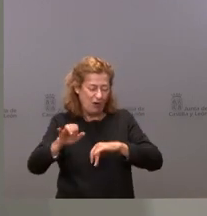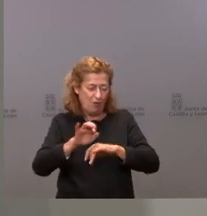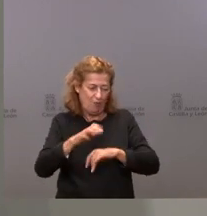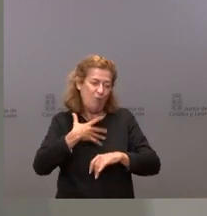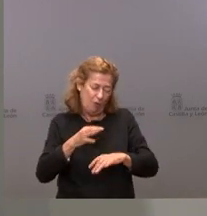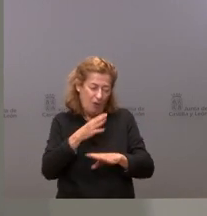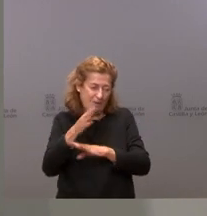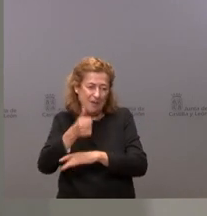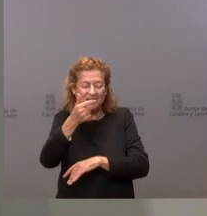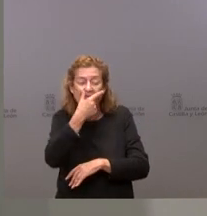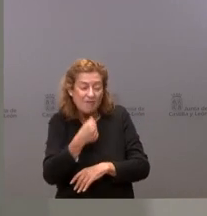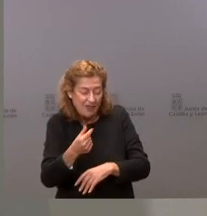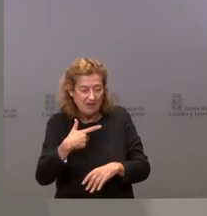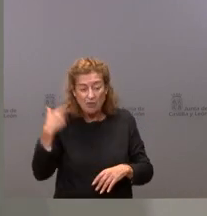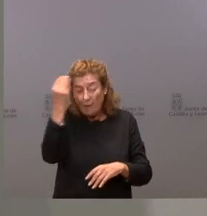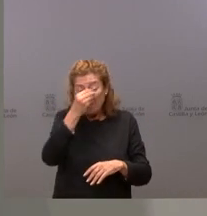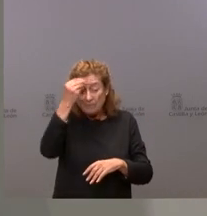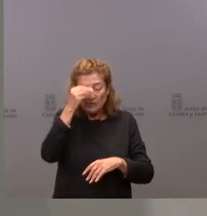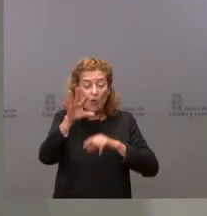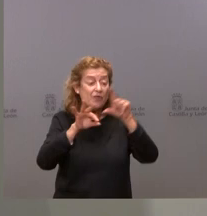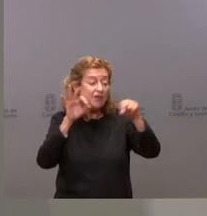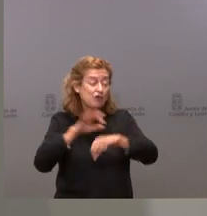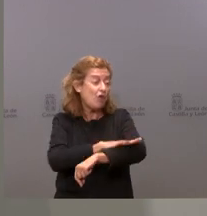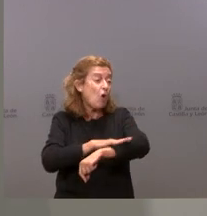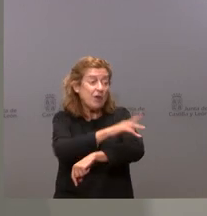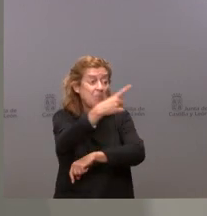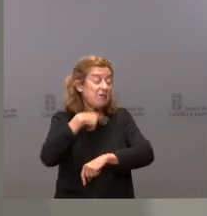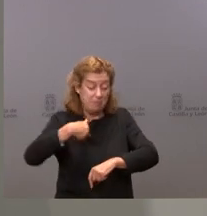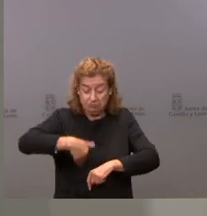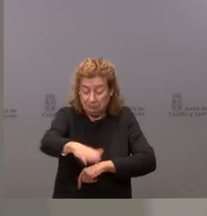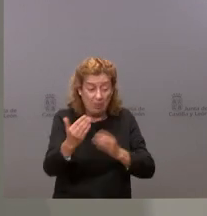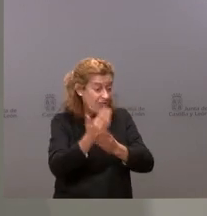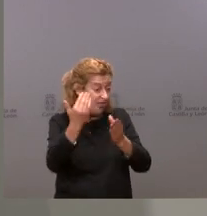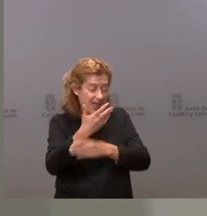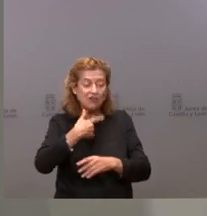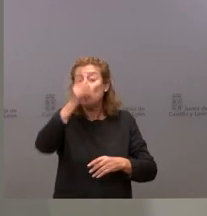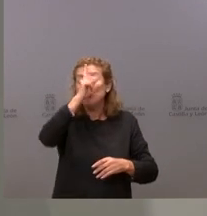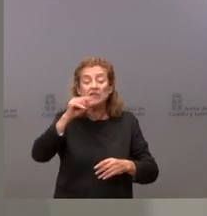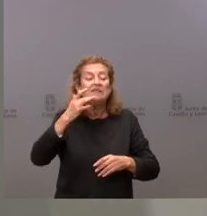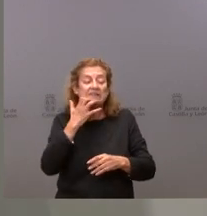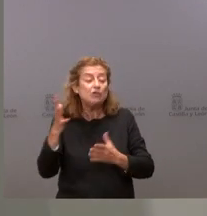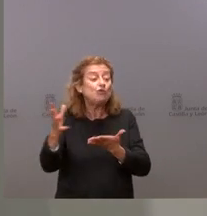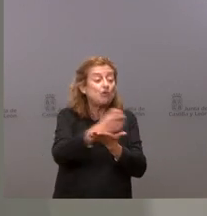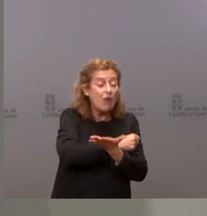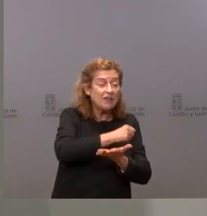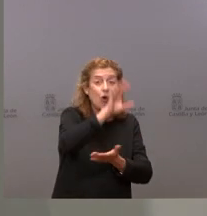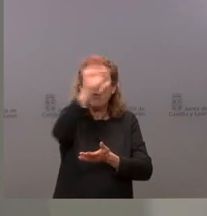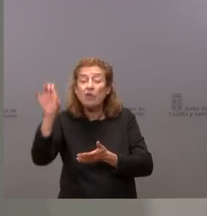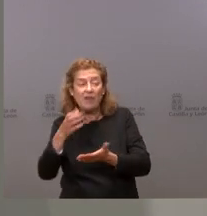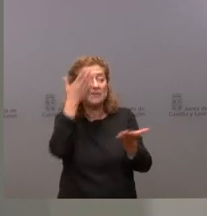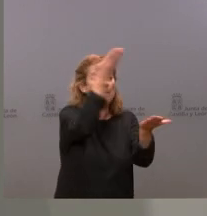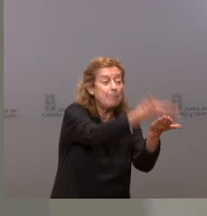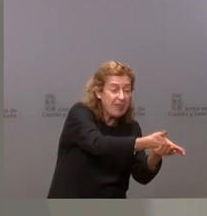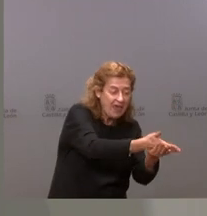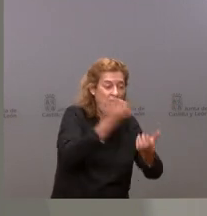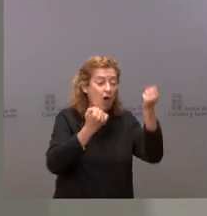autónoma. Yo supongo que la decisión del Gobierno se haga en los próximos días. No sé si tampoco todas las comunidades autónomas ahora han solicitado estas unidades